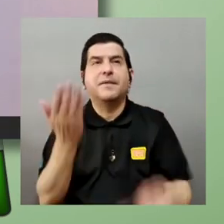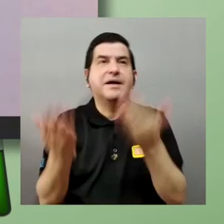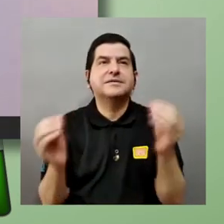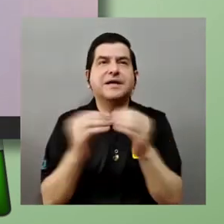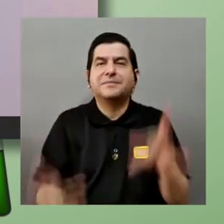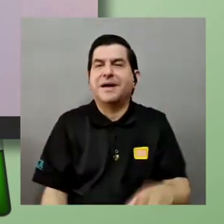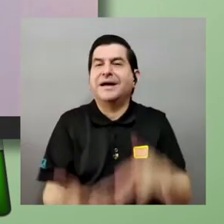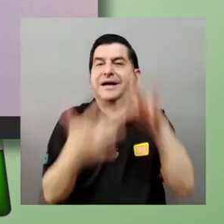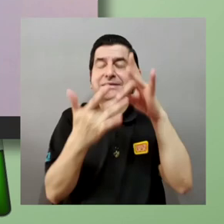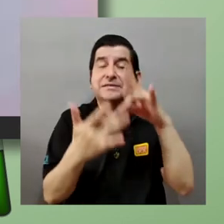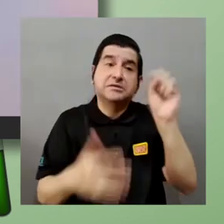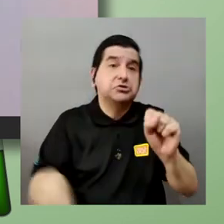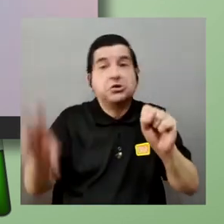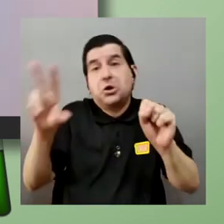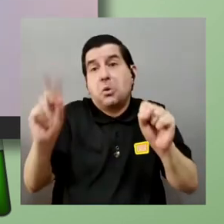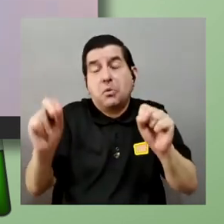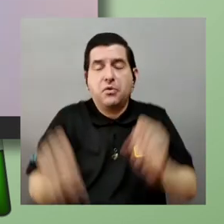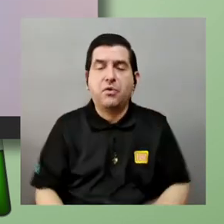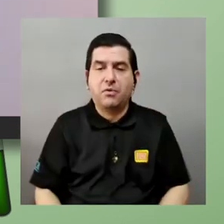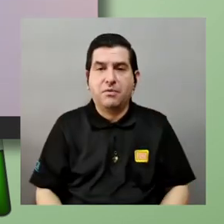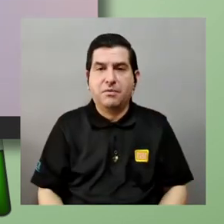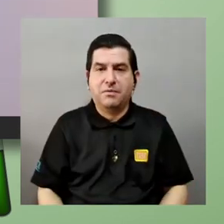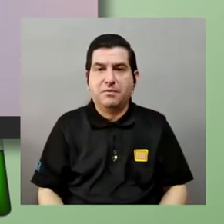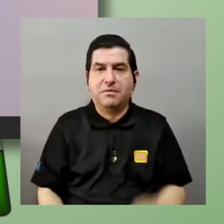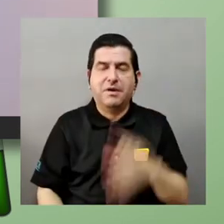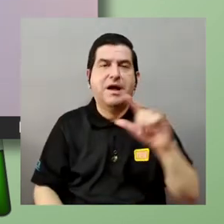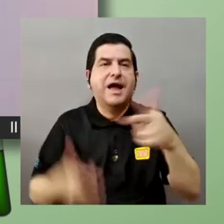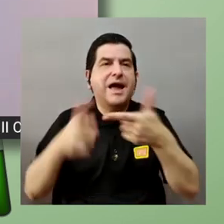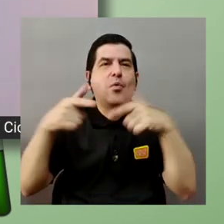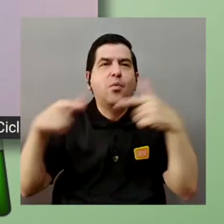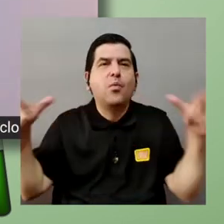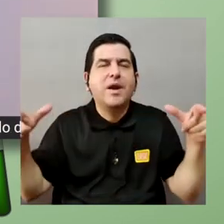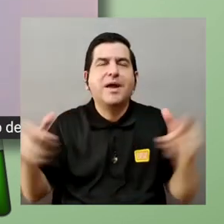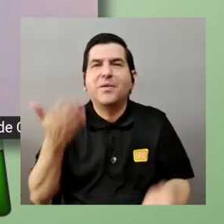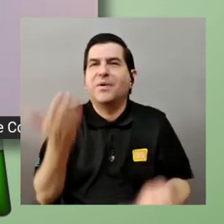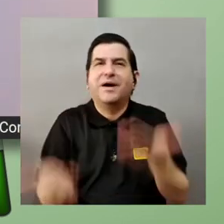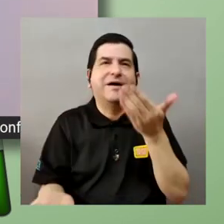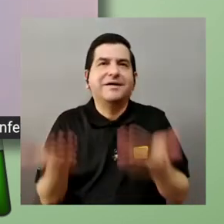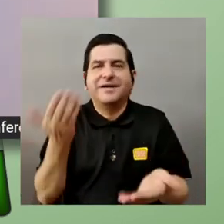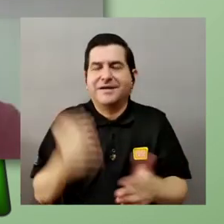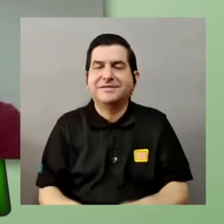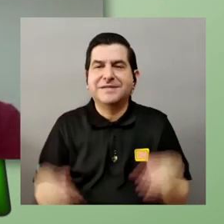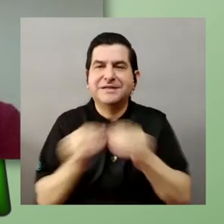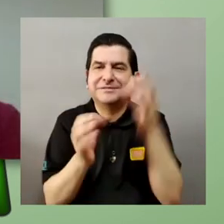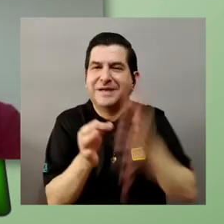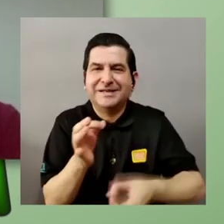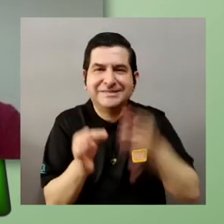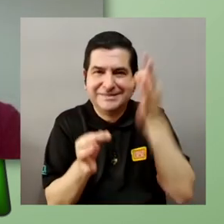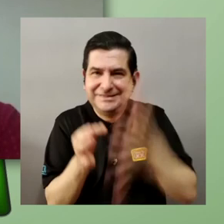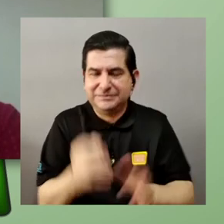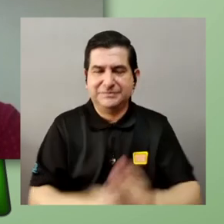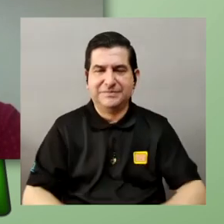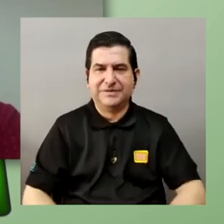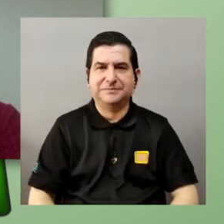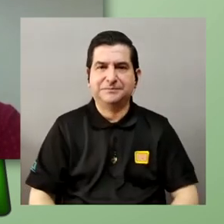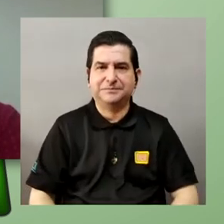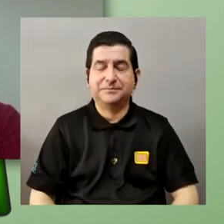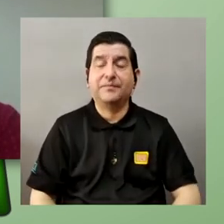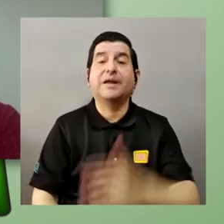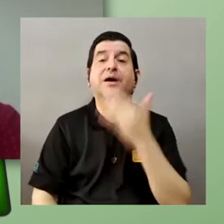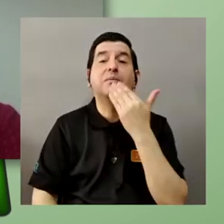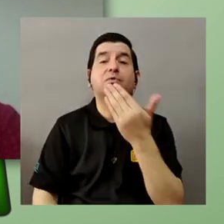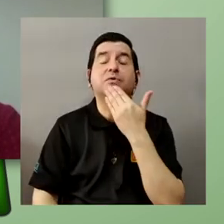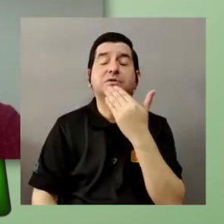una forma mucho más especializada o no en un lenguaje mucho más más sencillo